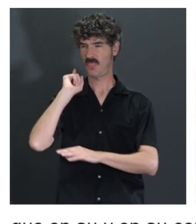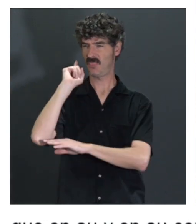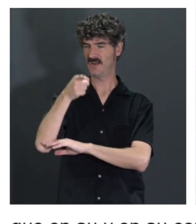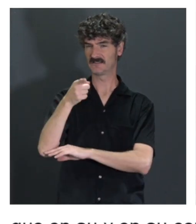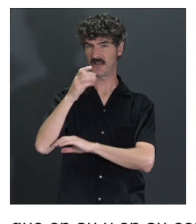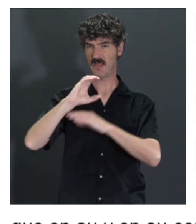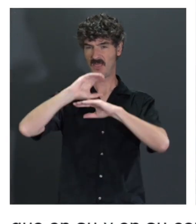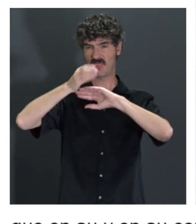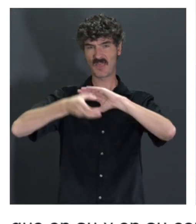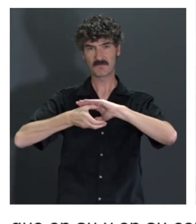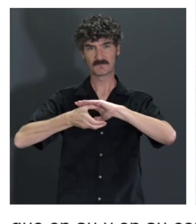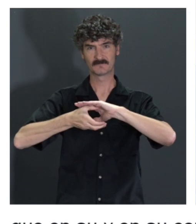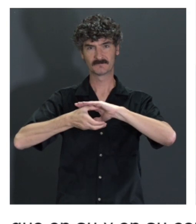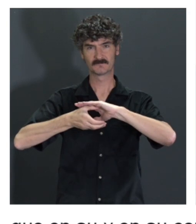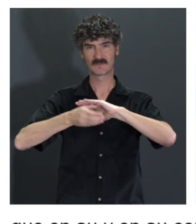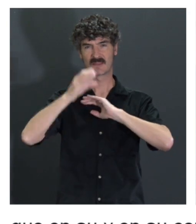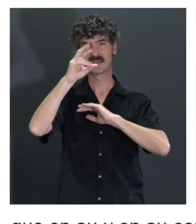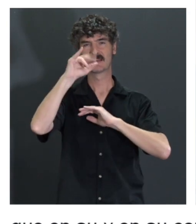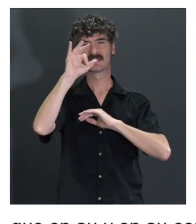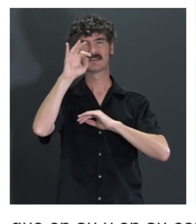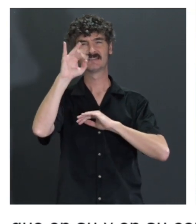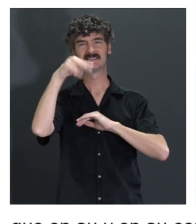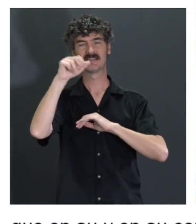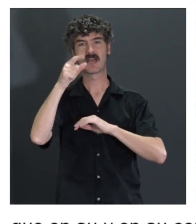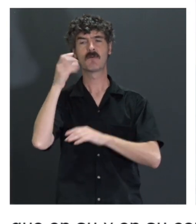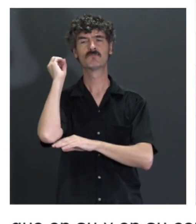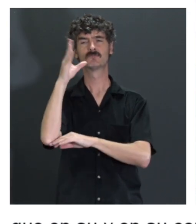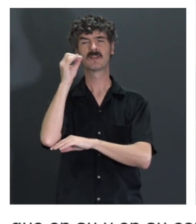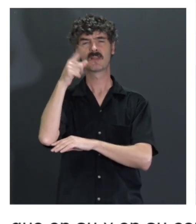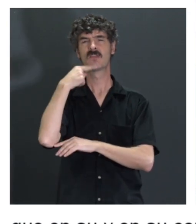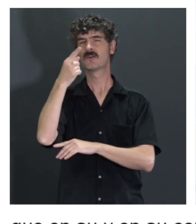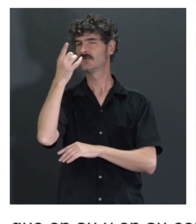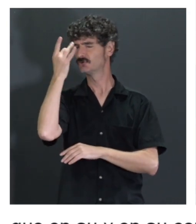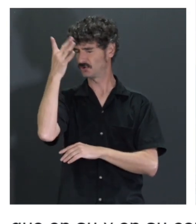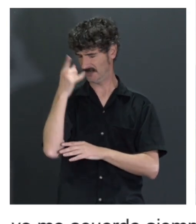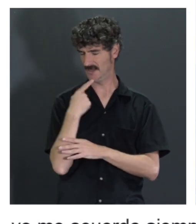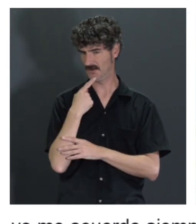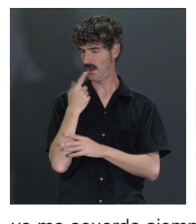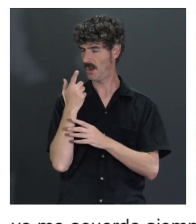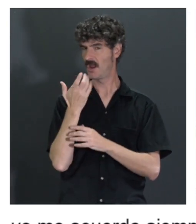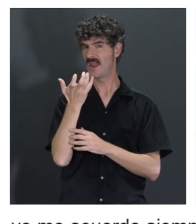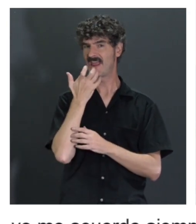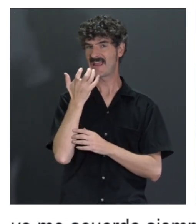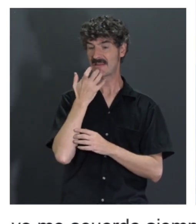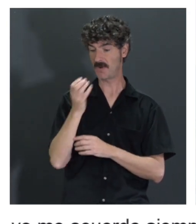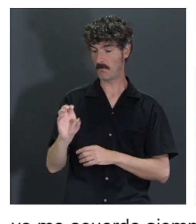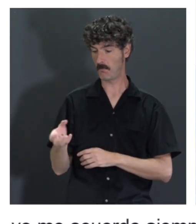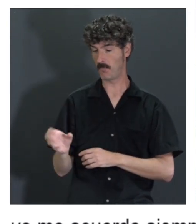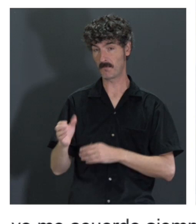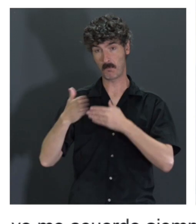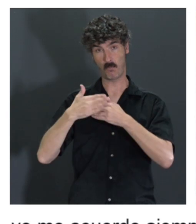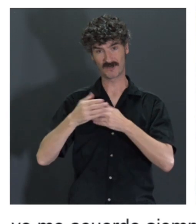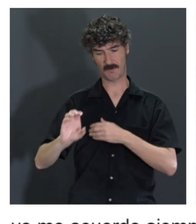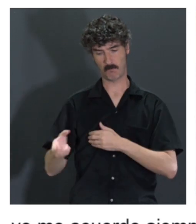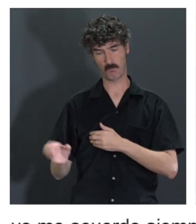del CEAPAT, Cristina, que yo hace veintitantos años estaba escuchando en una conferencia y dijo una tontería que fue el ejemplo del pomo para abrir una